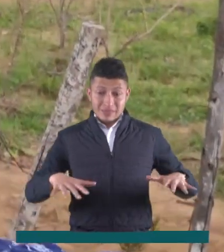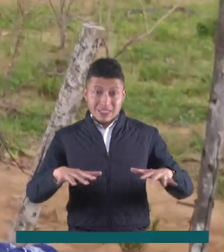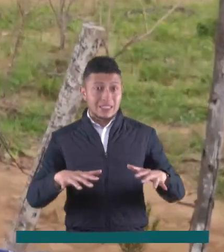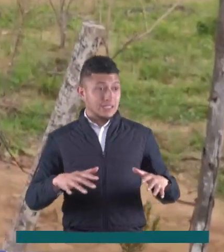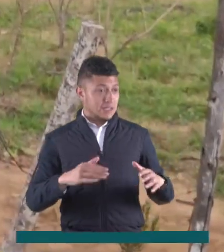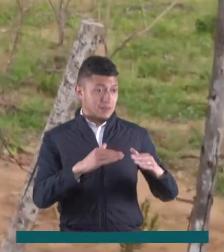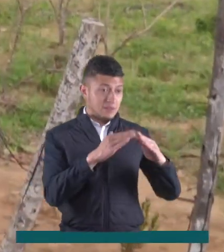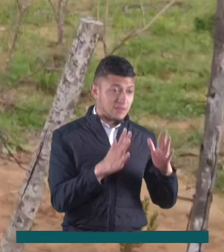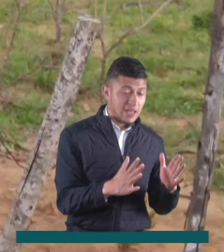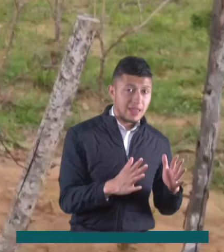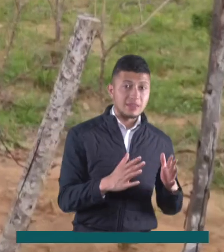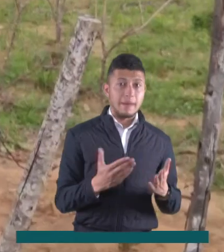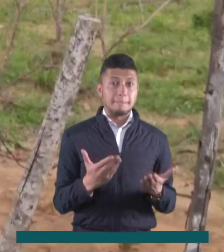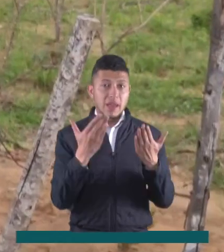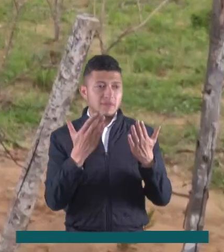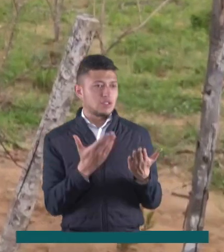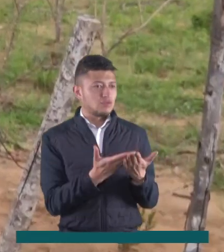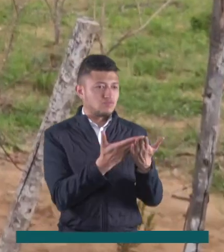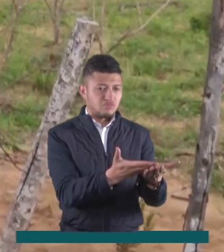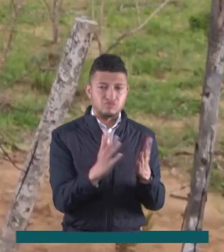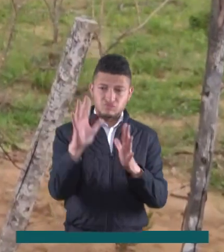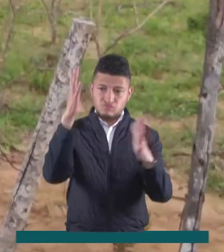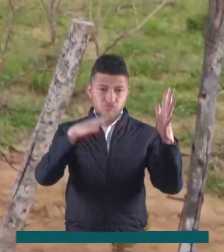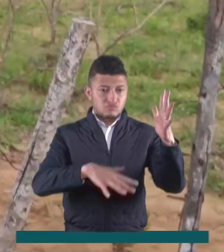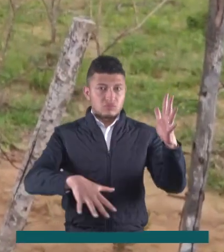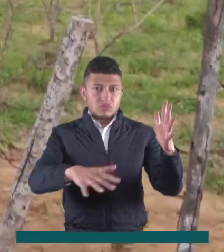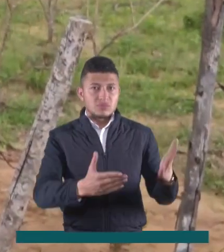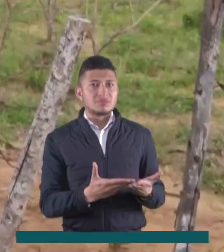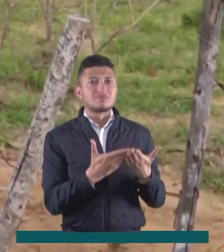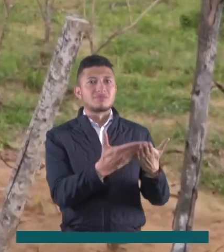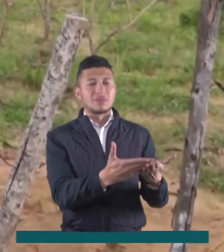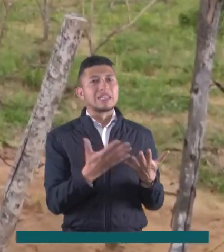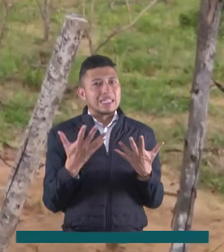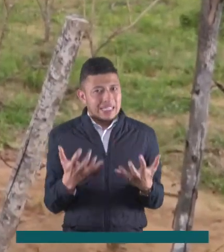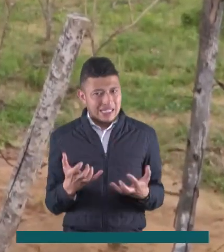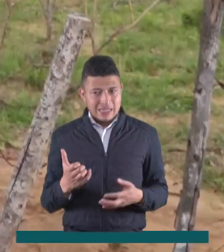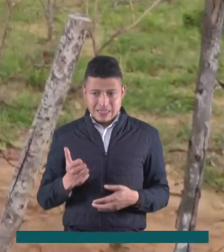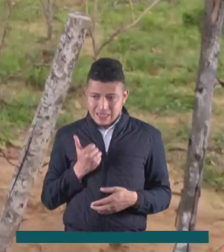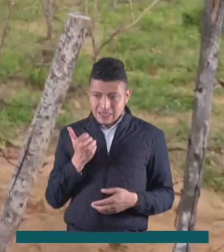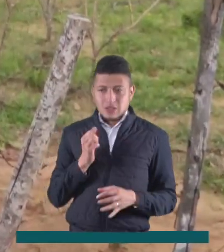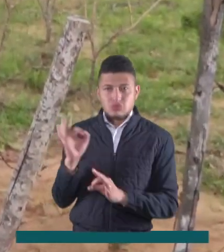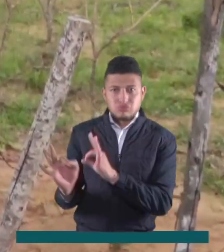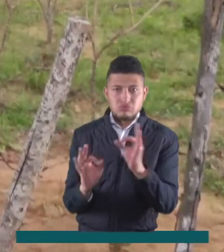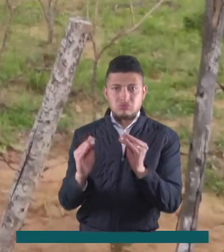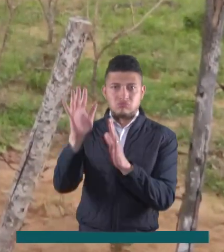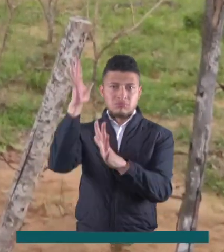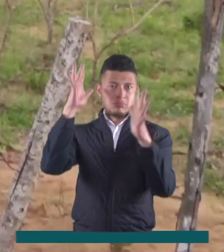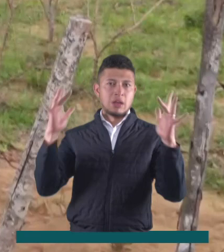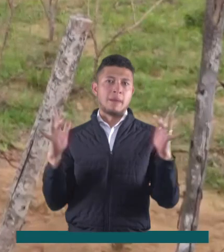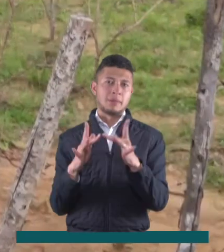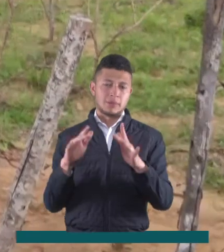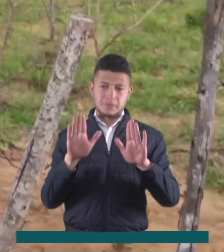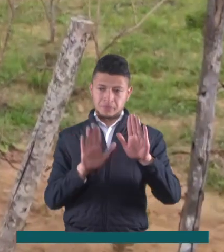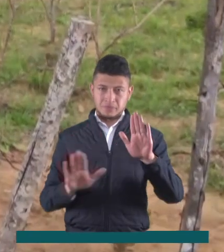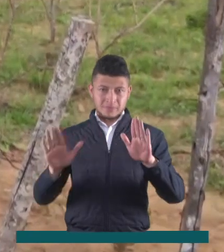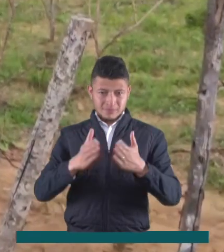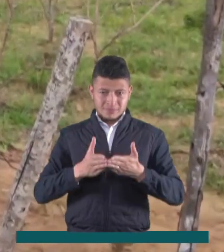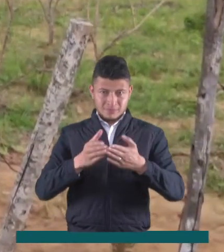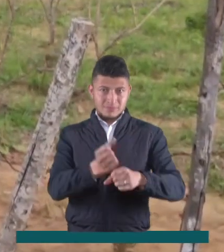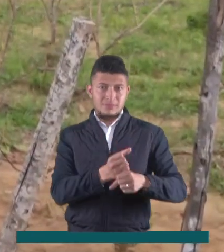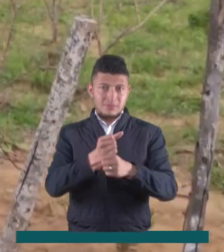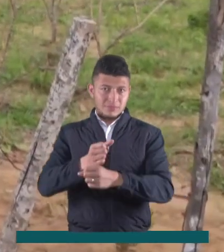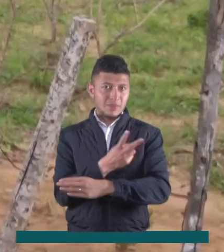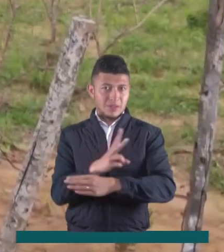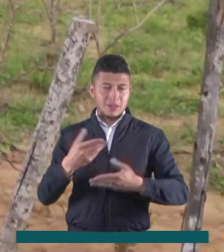hábitat de diferentes aves son algunos de los beneficios de esta palma de moriche por lo que se espera seguir aprovechando y protegiendo esta especie. Desde